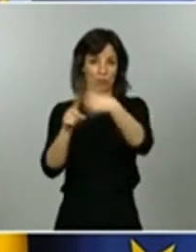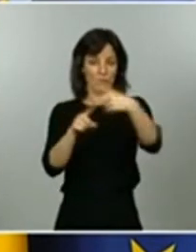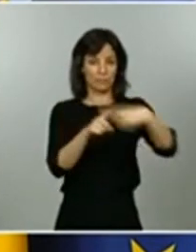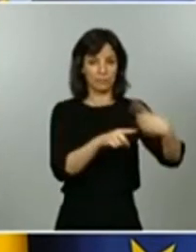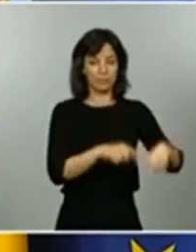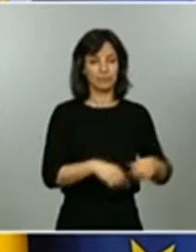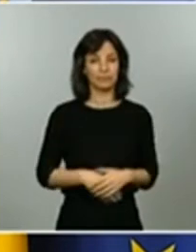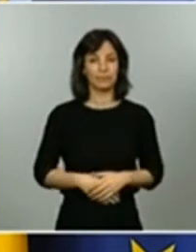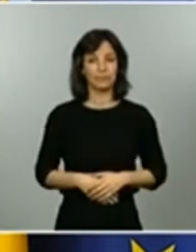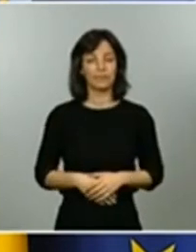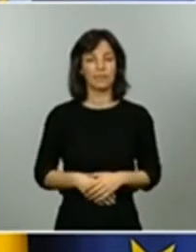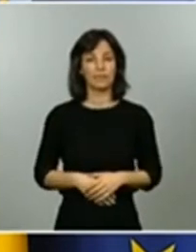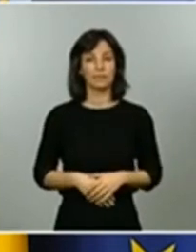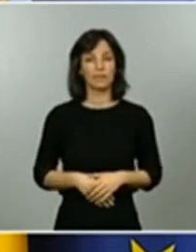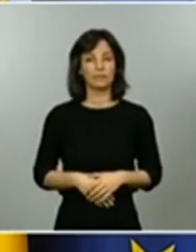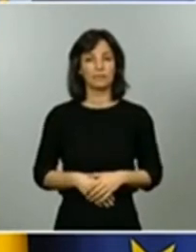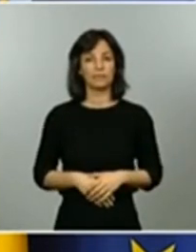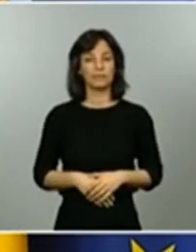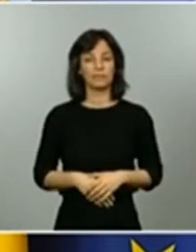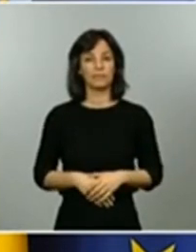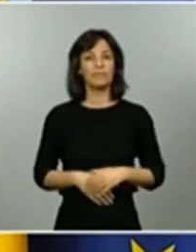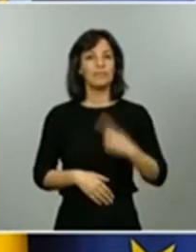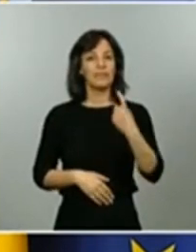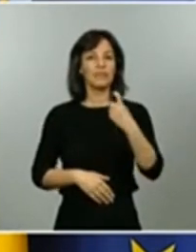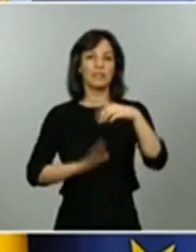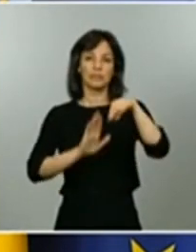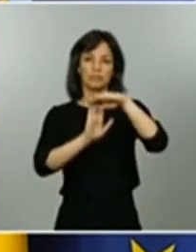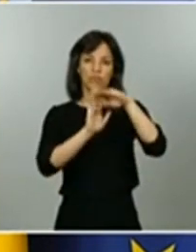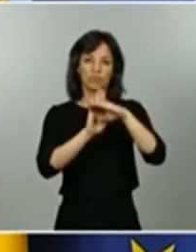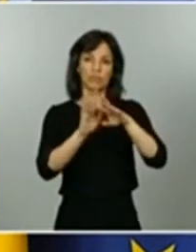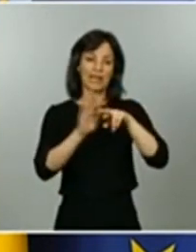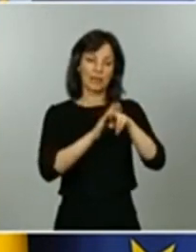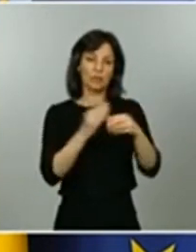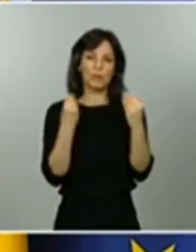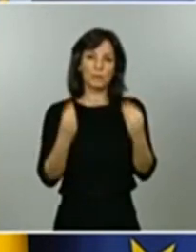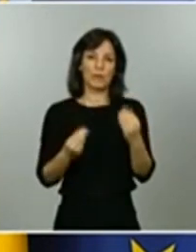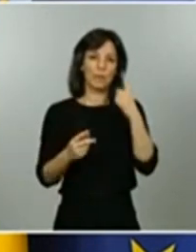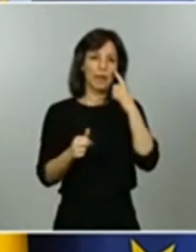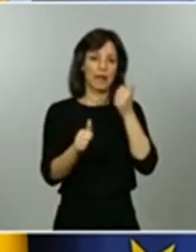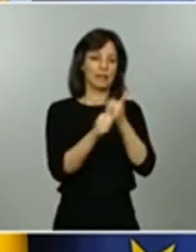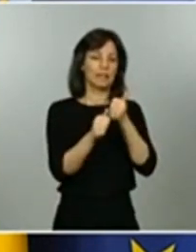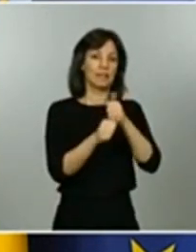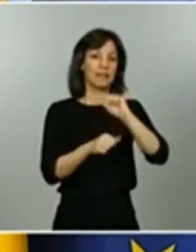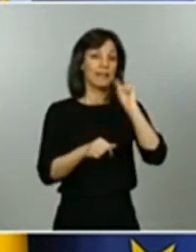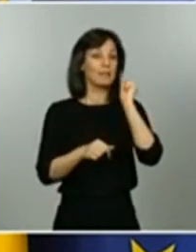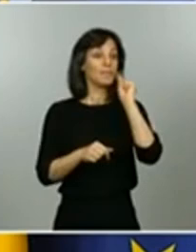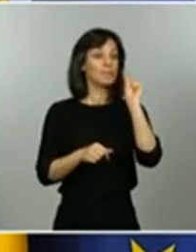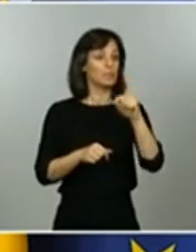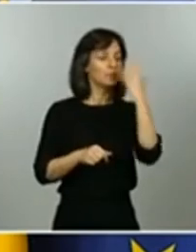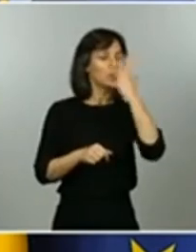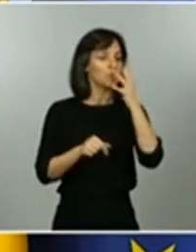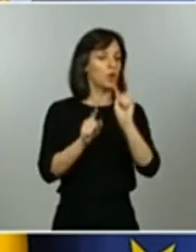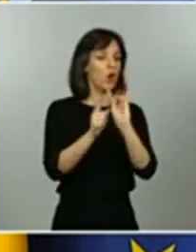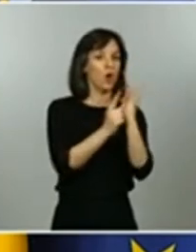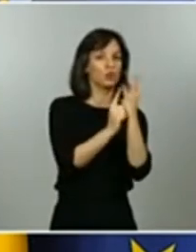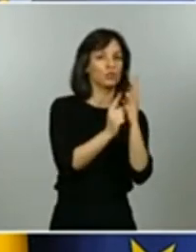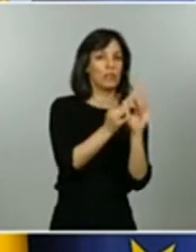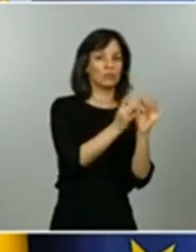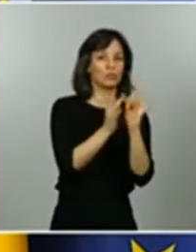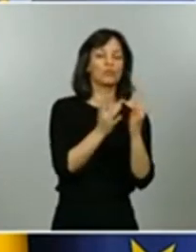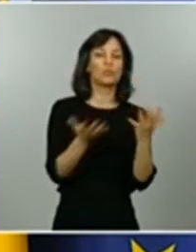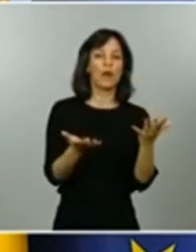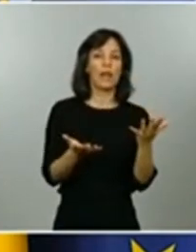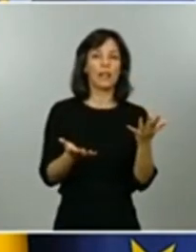protocolos y de los recursos necesarios para hacer un seguimiento de contactos adecuado y esos recursos implican tanto recursos humanos como